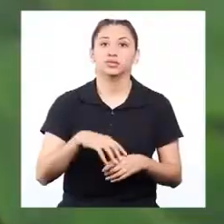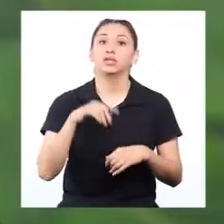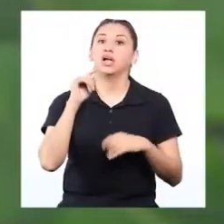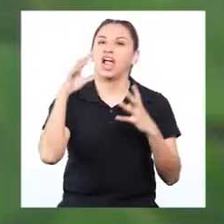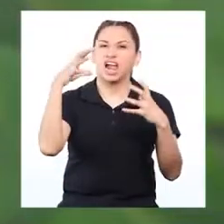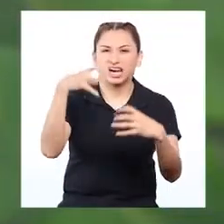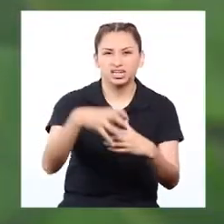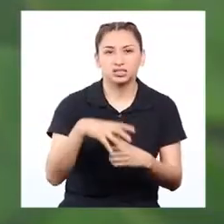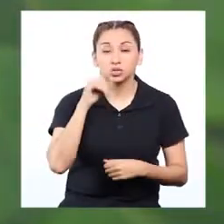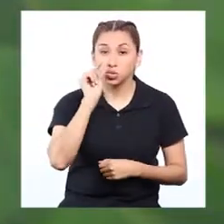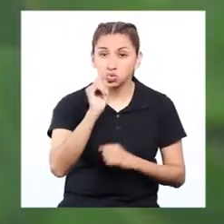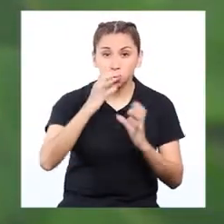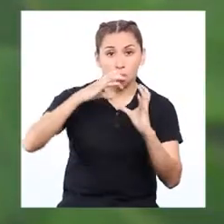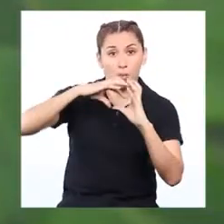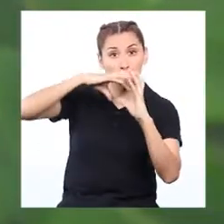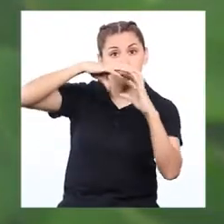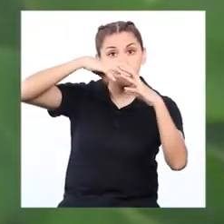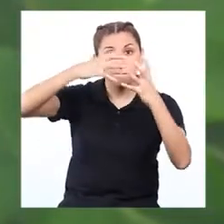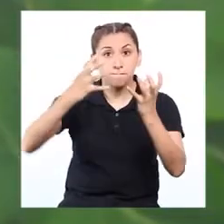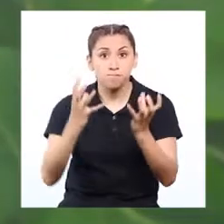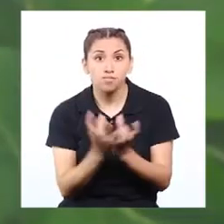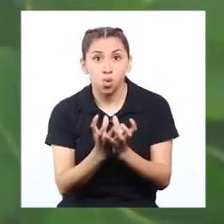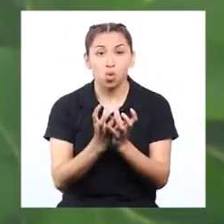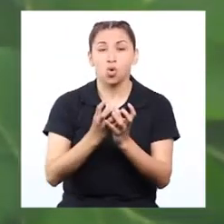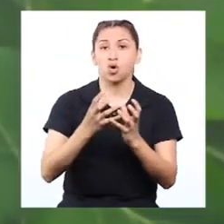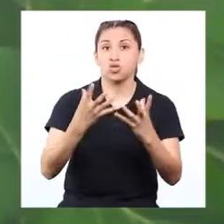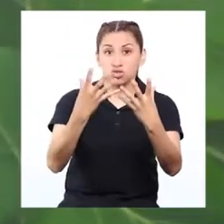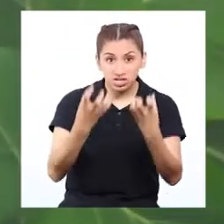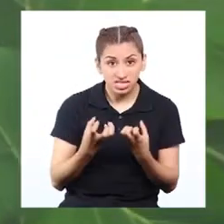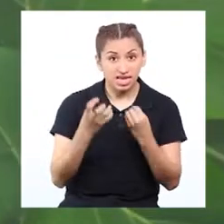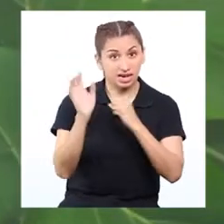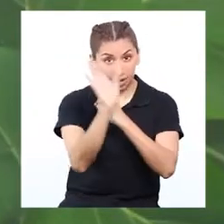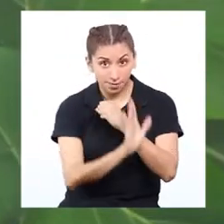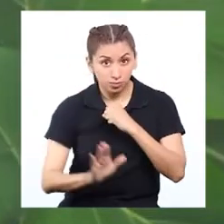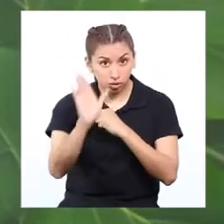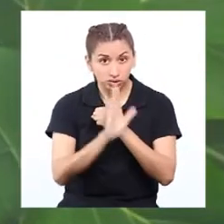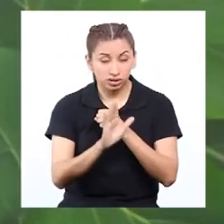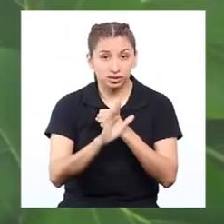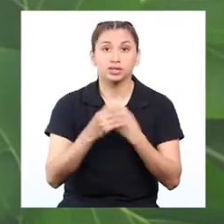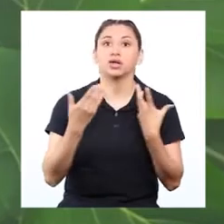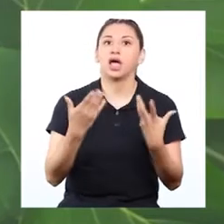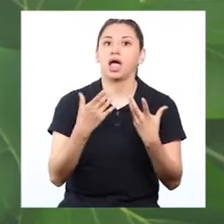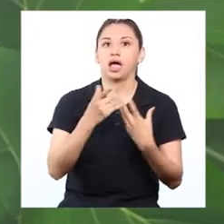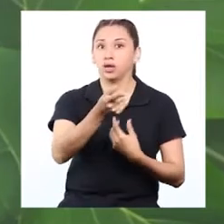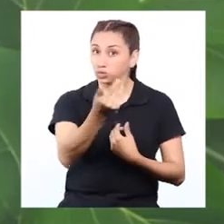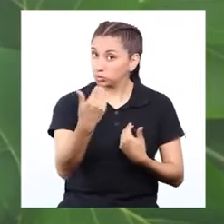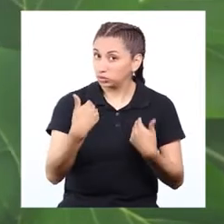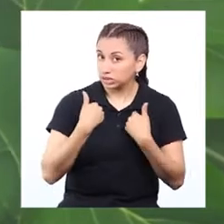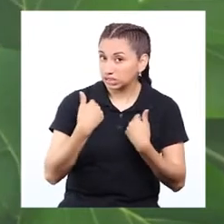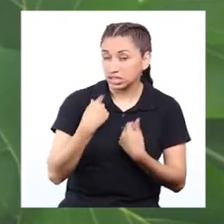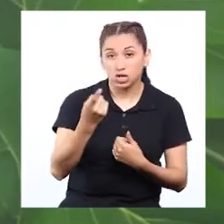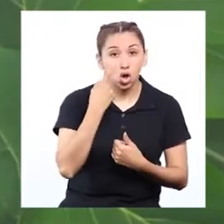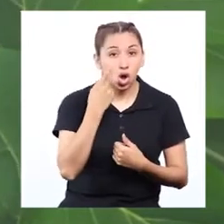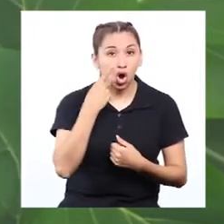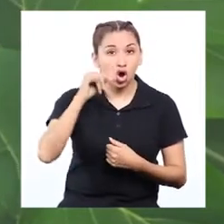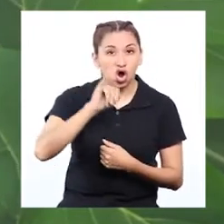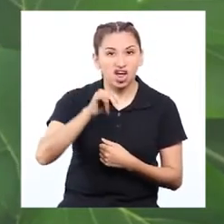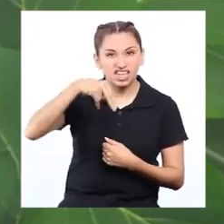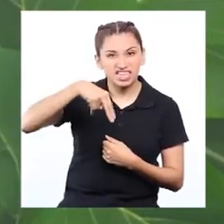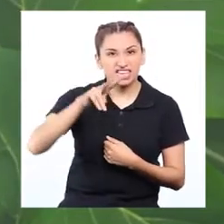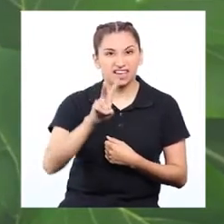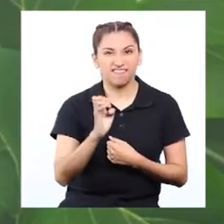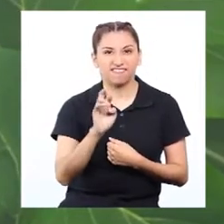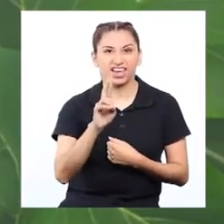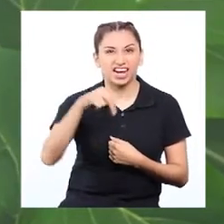Si al mundo y sus habitantes proteger queremos, sobre la alteración del efecto